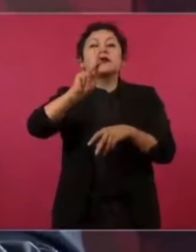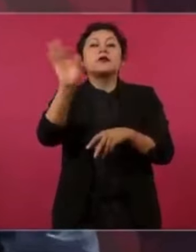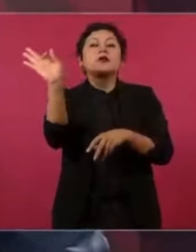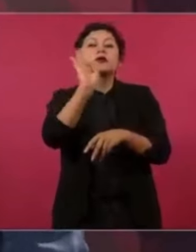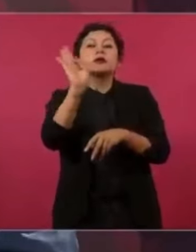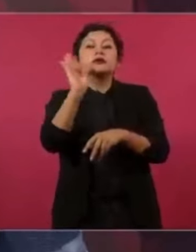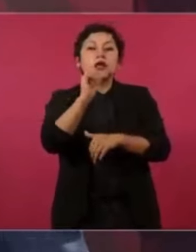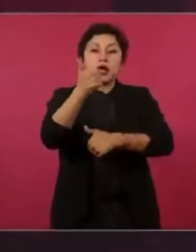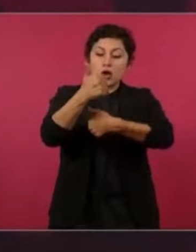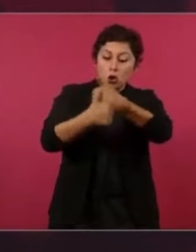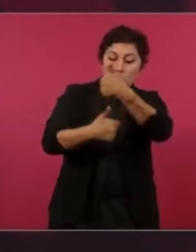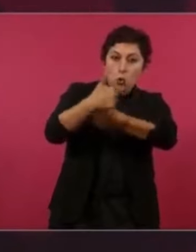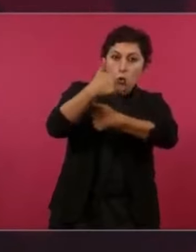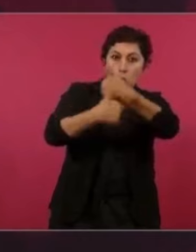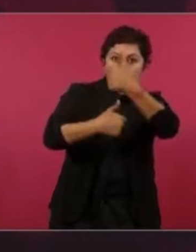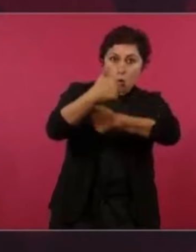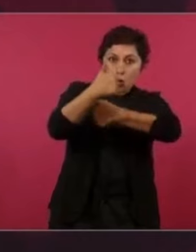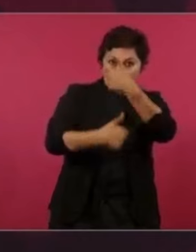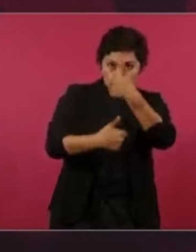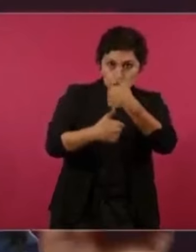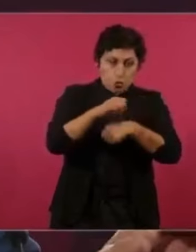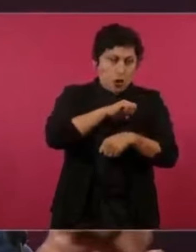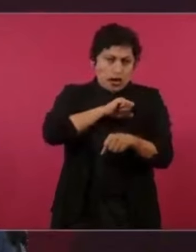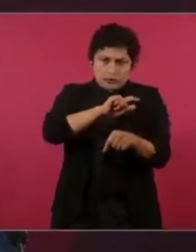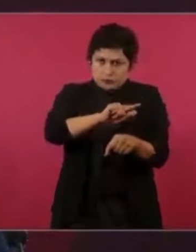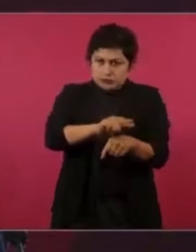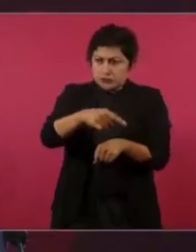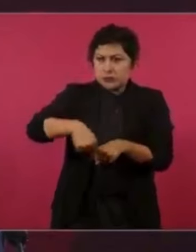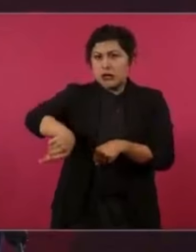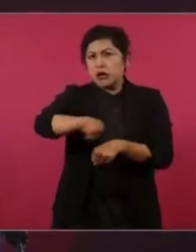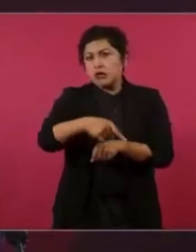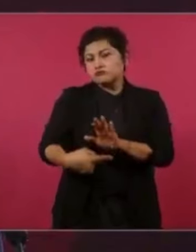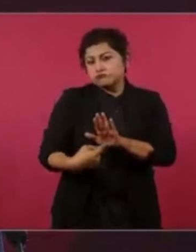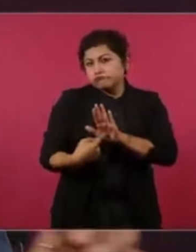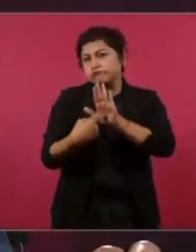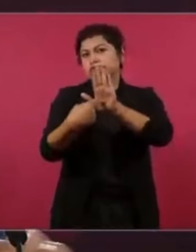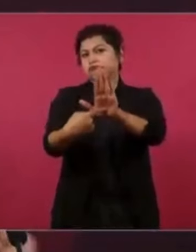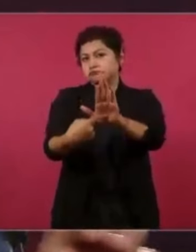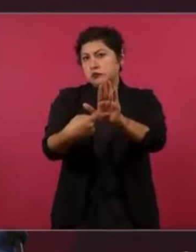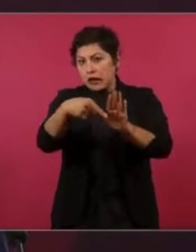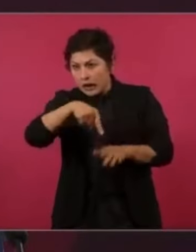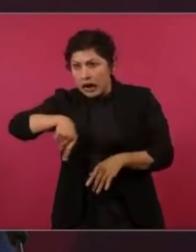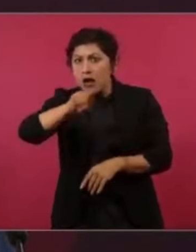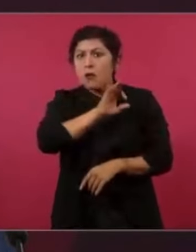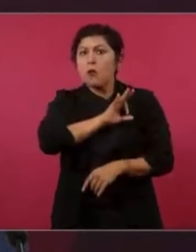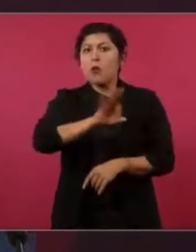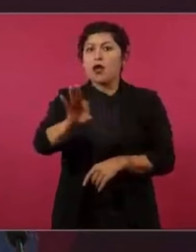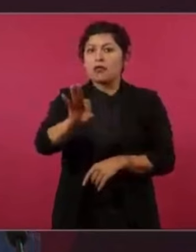lleva a cabo sobre la función especial. si hace específica de un juez,